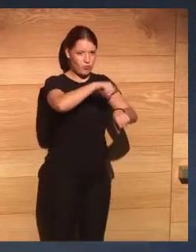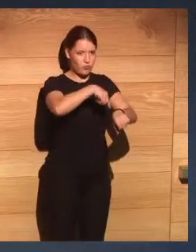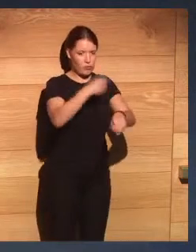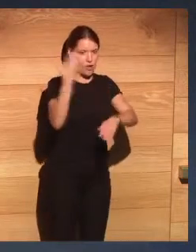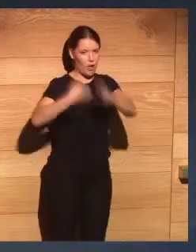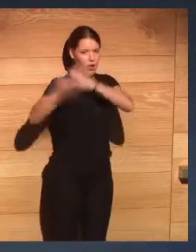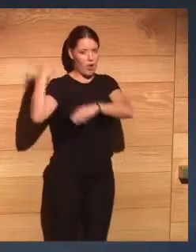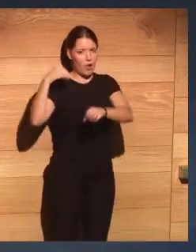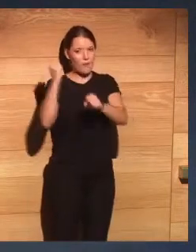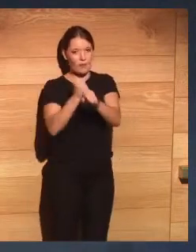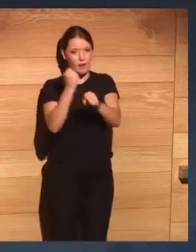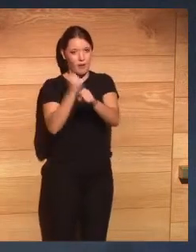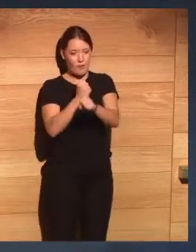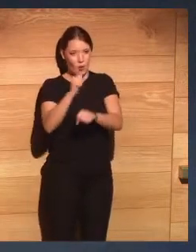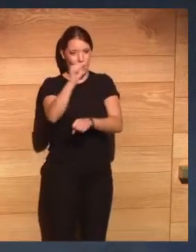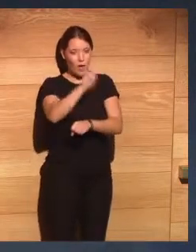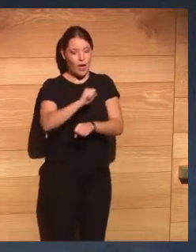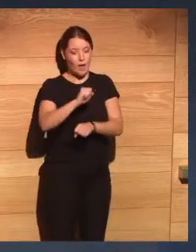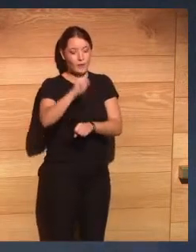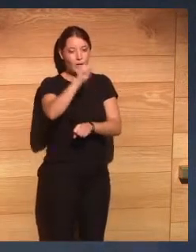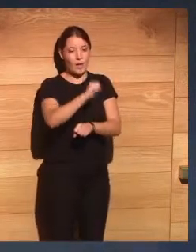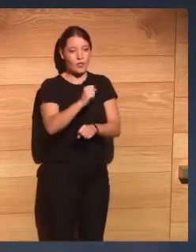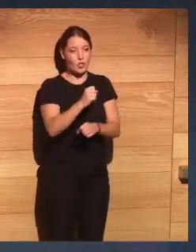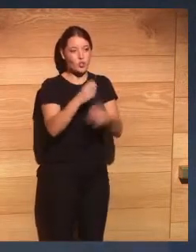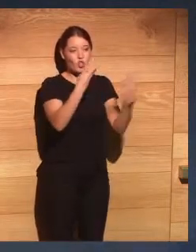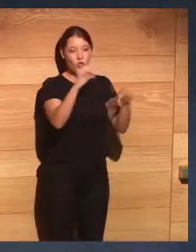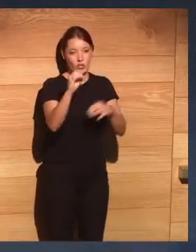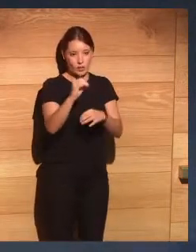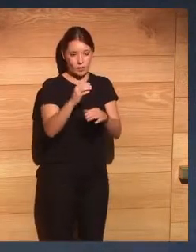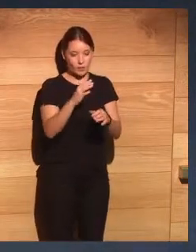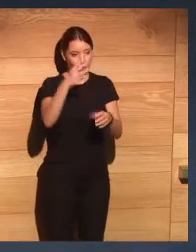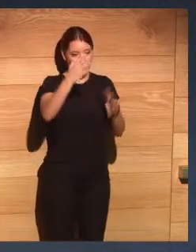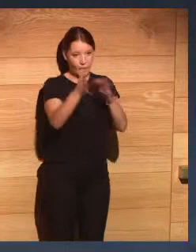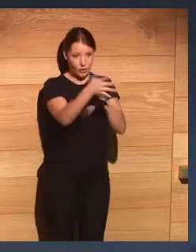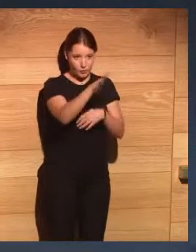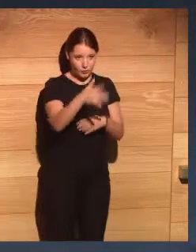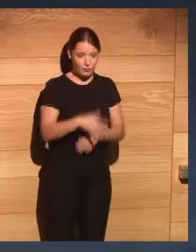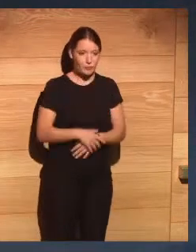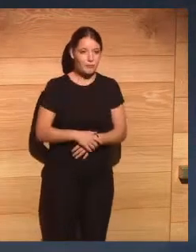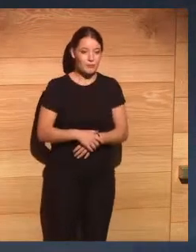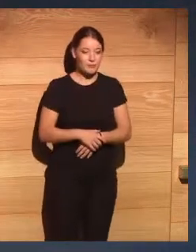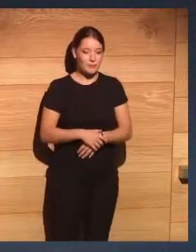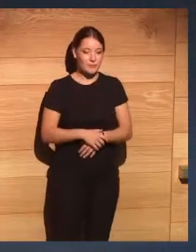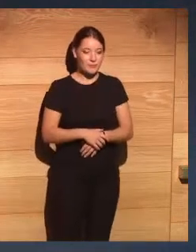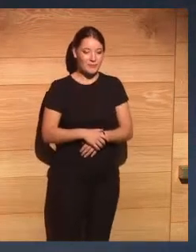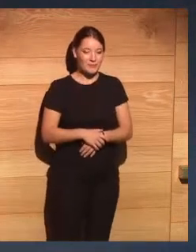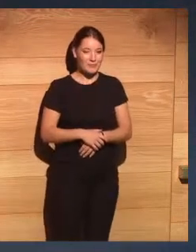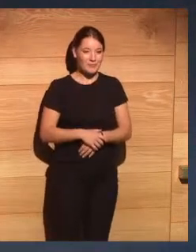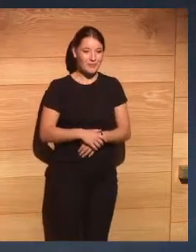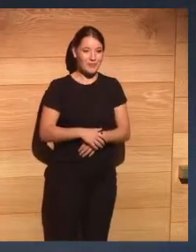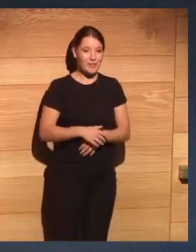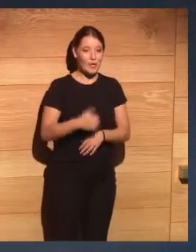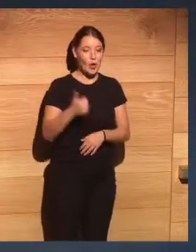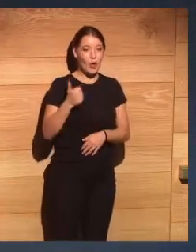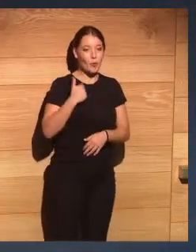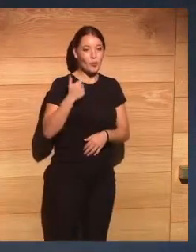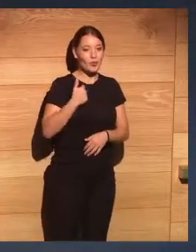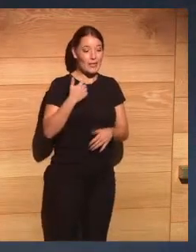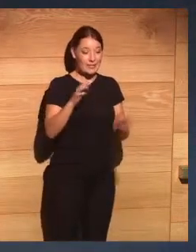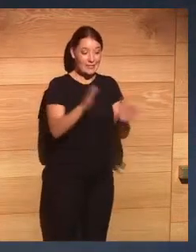para mejor entender la oportunidad del libro y la urgencia